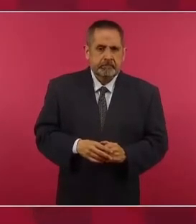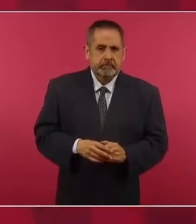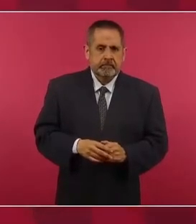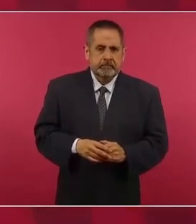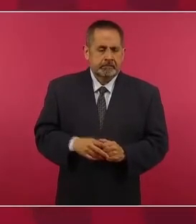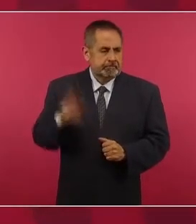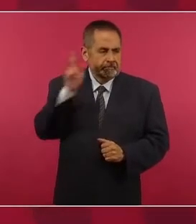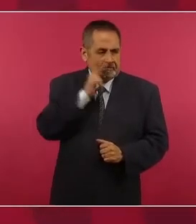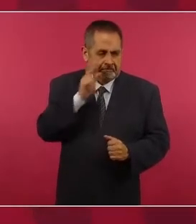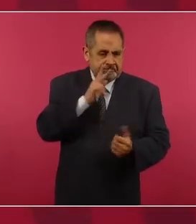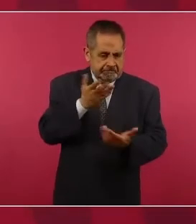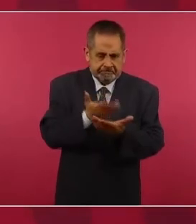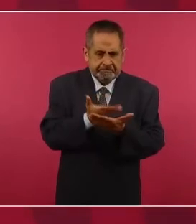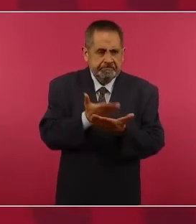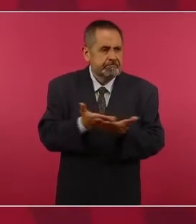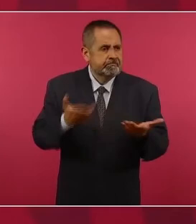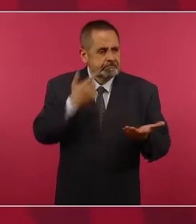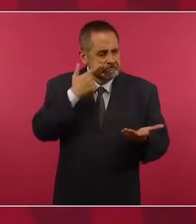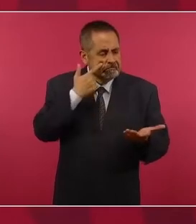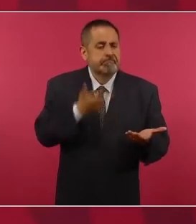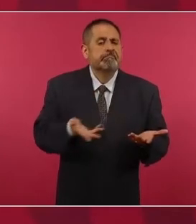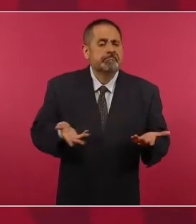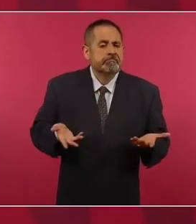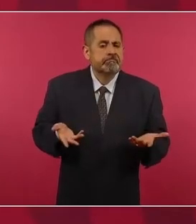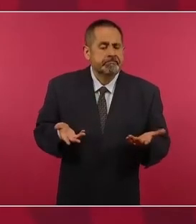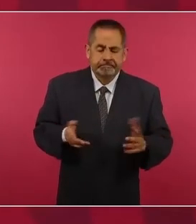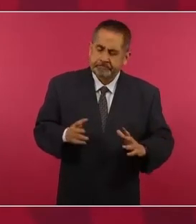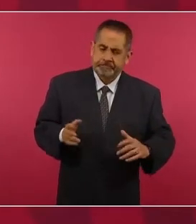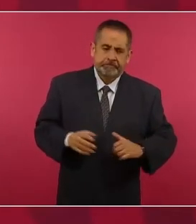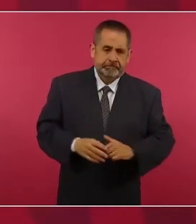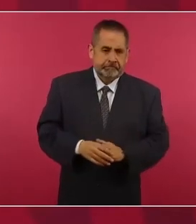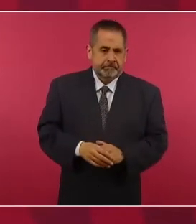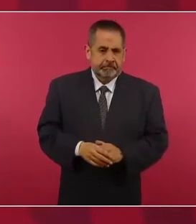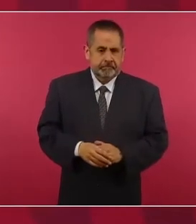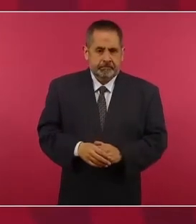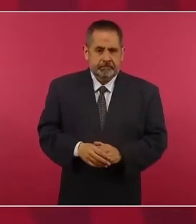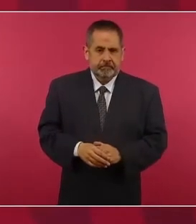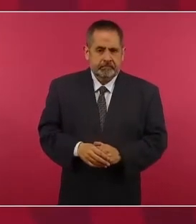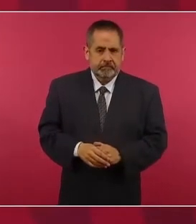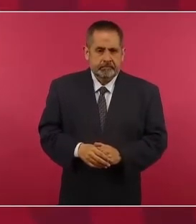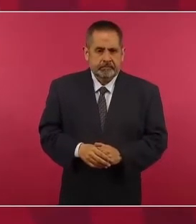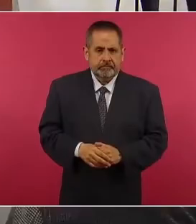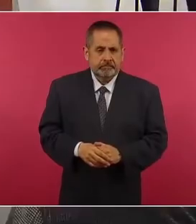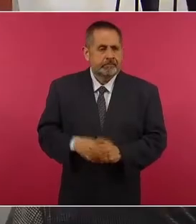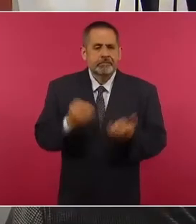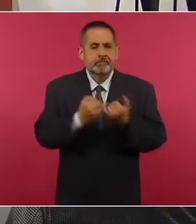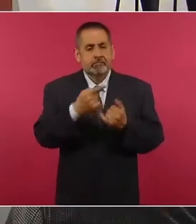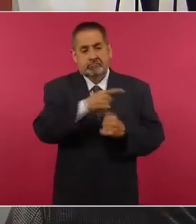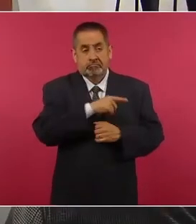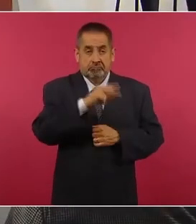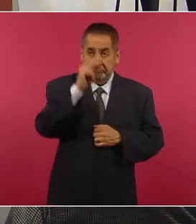pruebas, es como el intelectual.